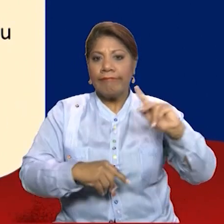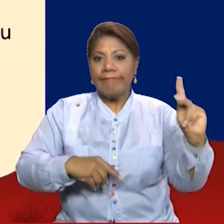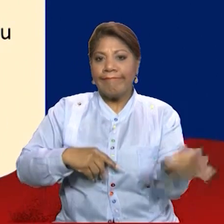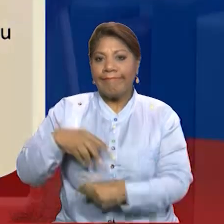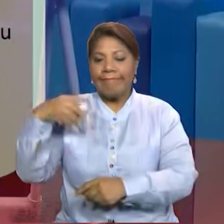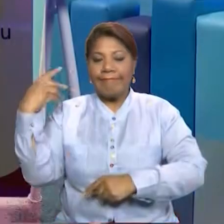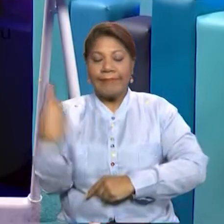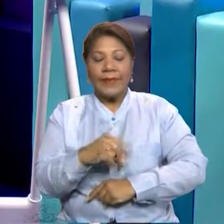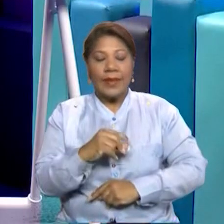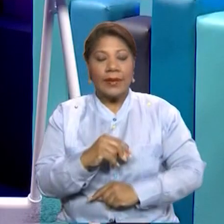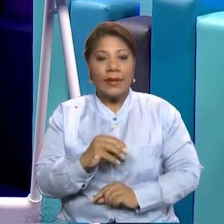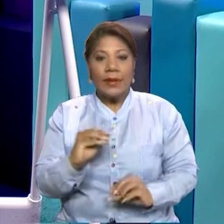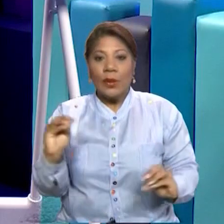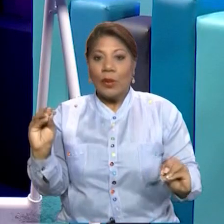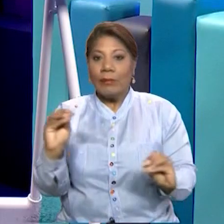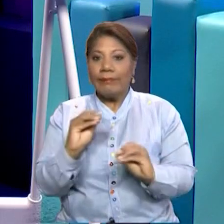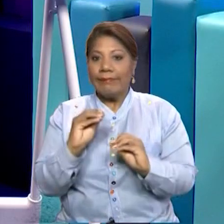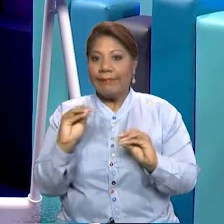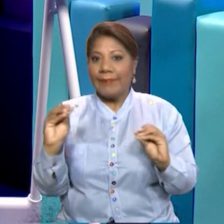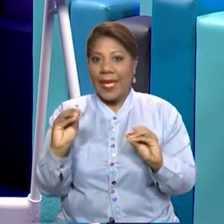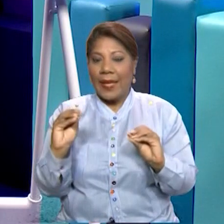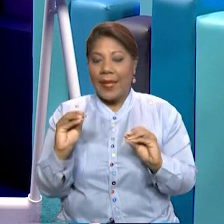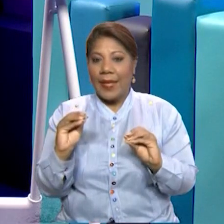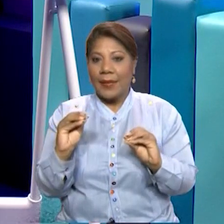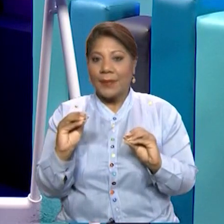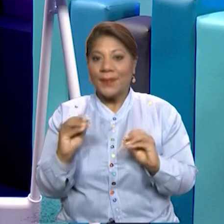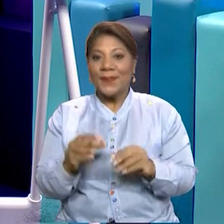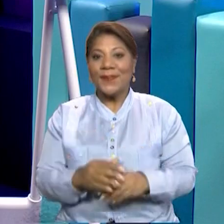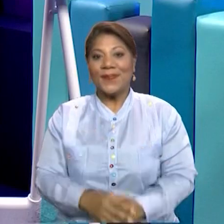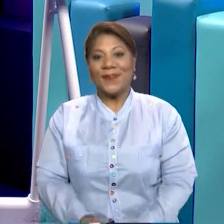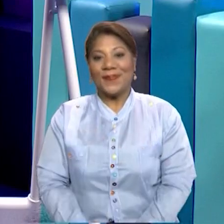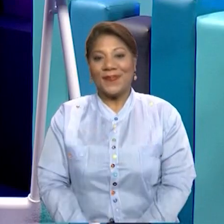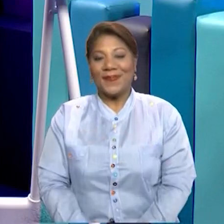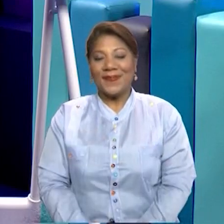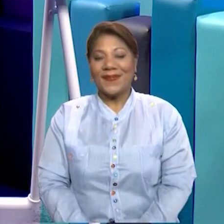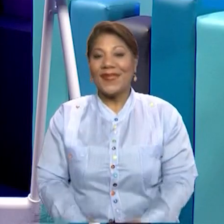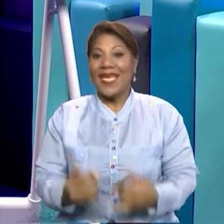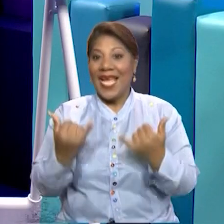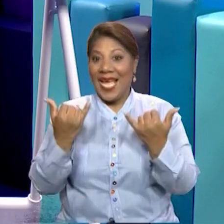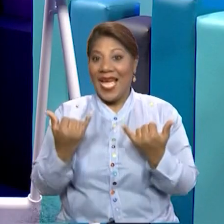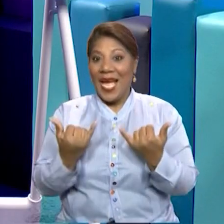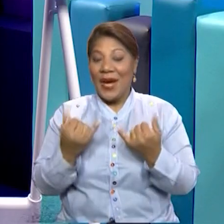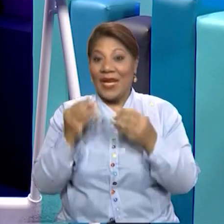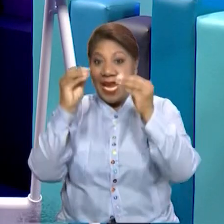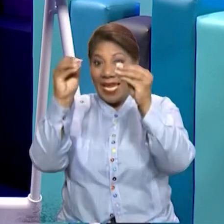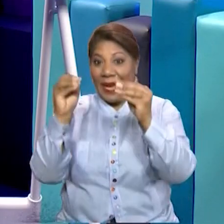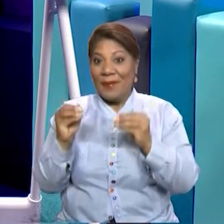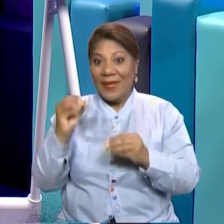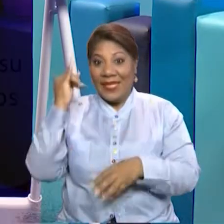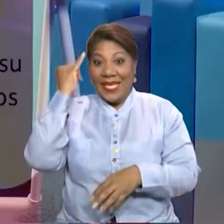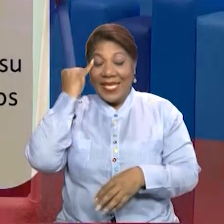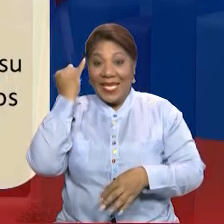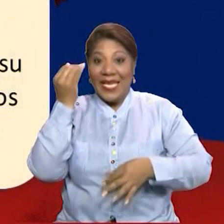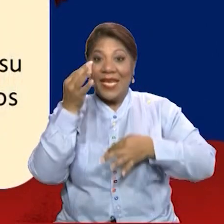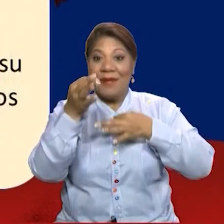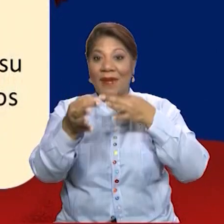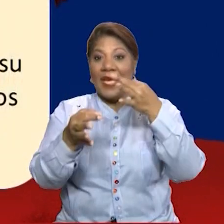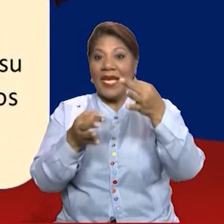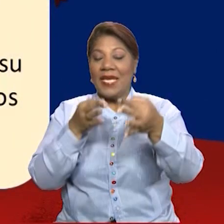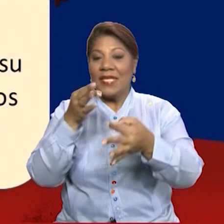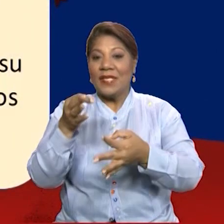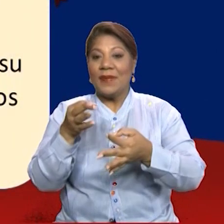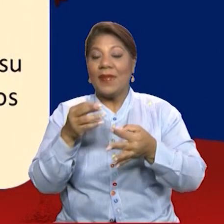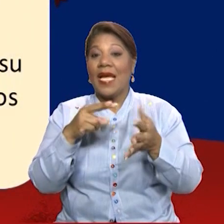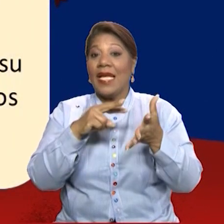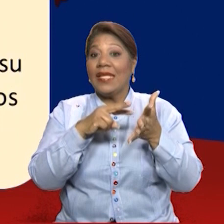o tratos crueles. Bien, vamos a hablar algunos conceptos entonces sobre los derechos